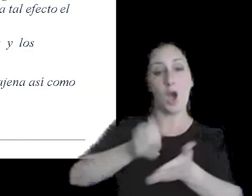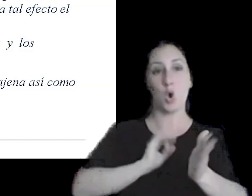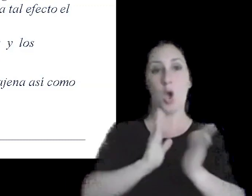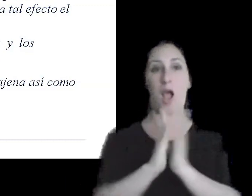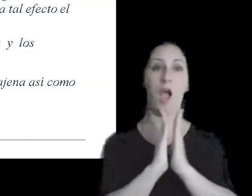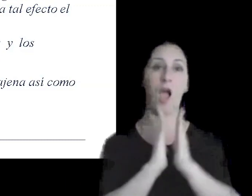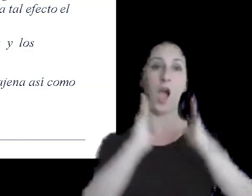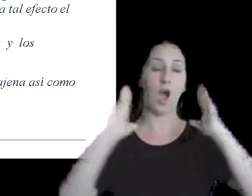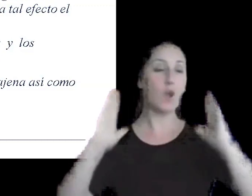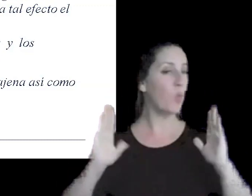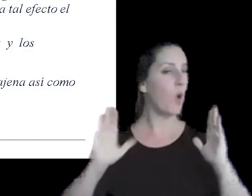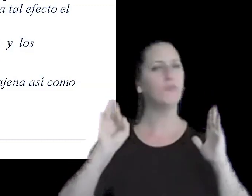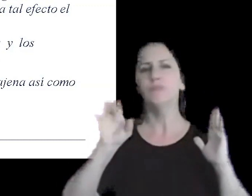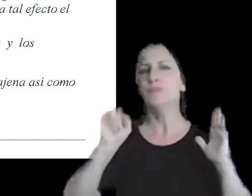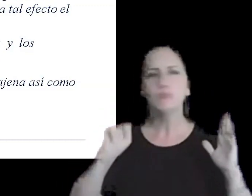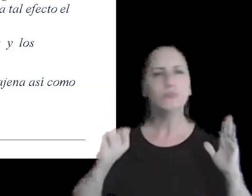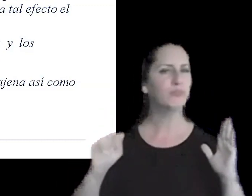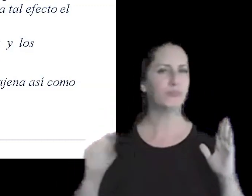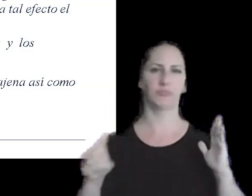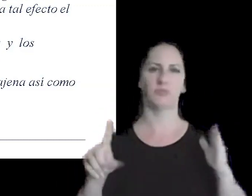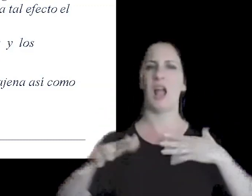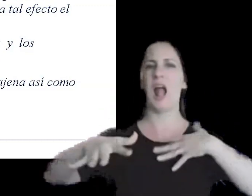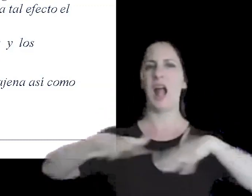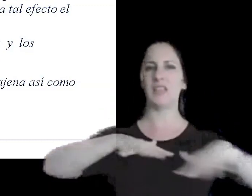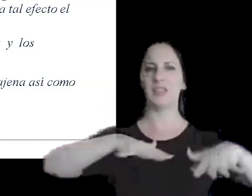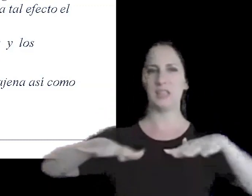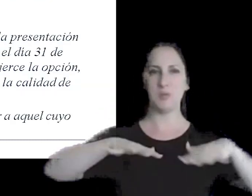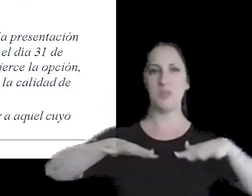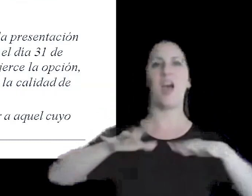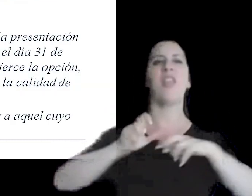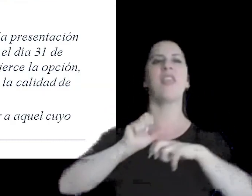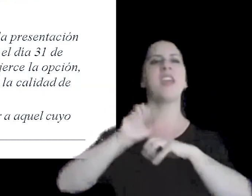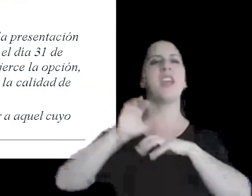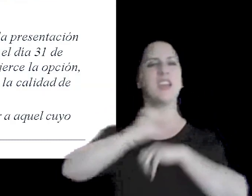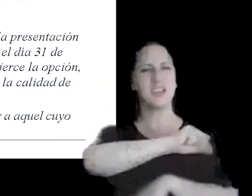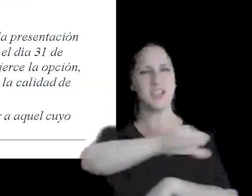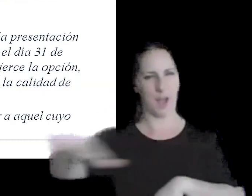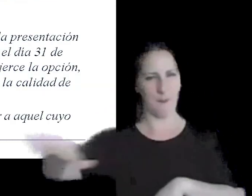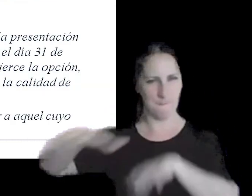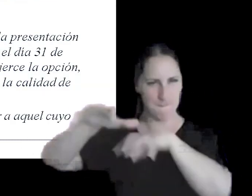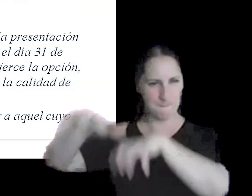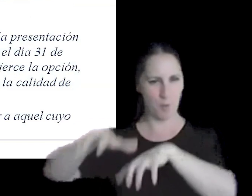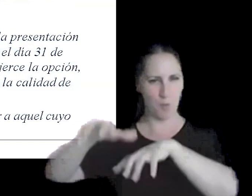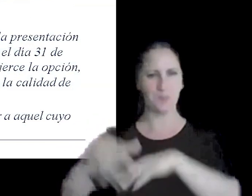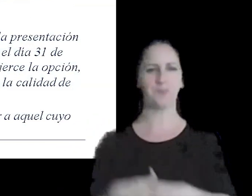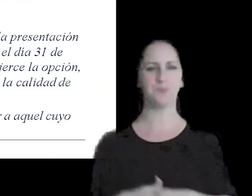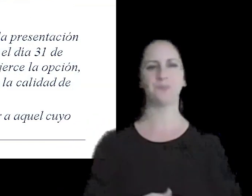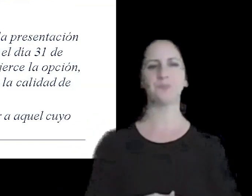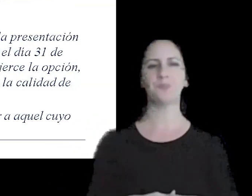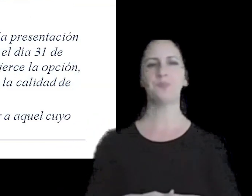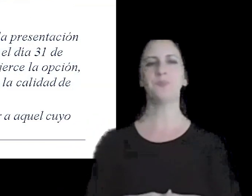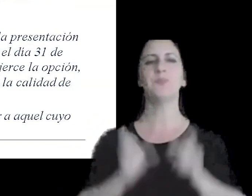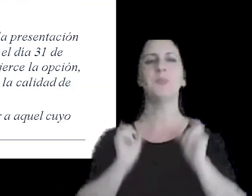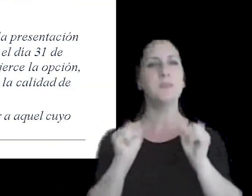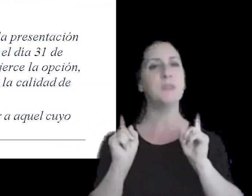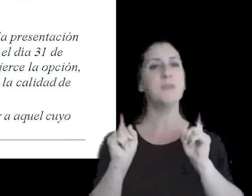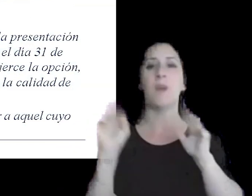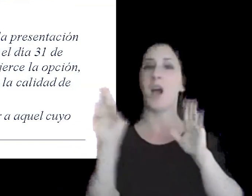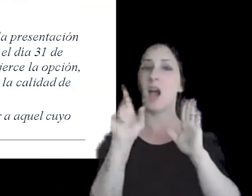exclusividad en el desarrollo de actividad agropecuaria. Siguiendo esta resolución